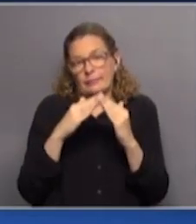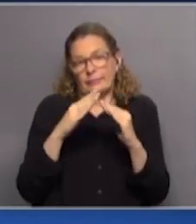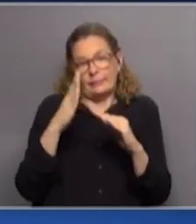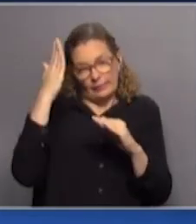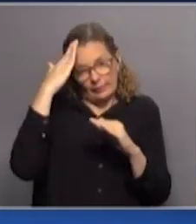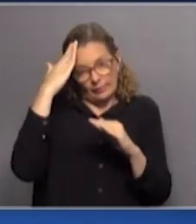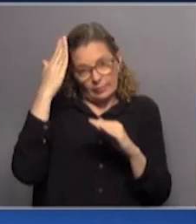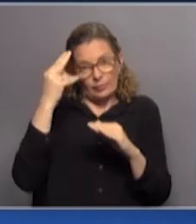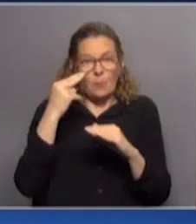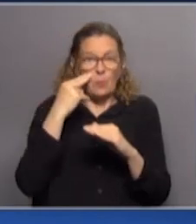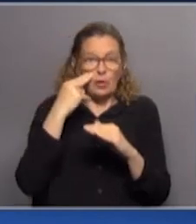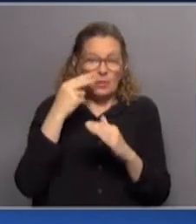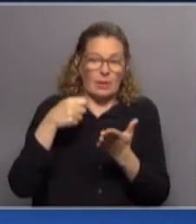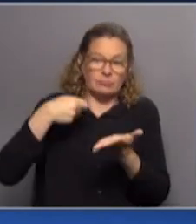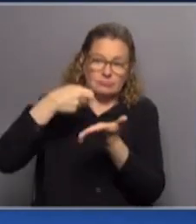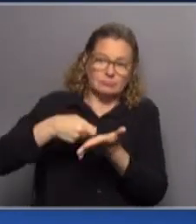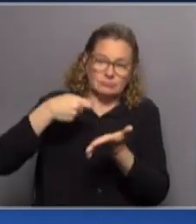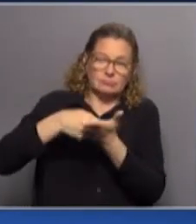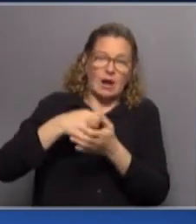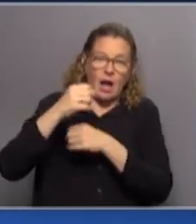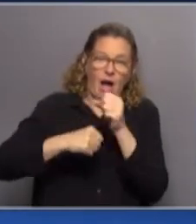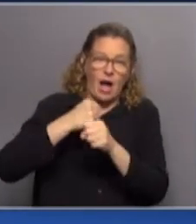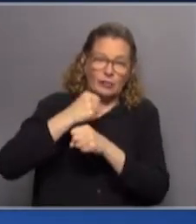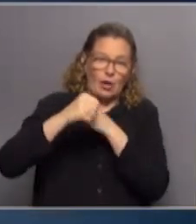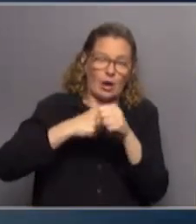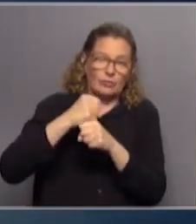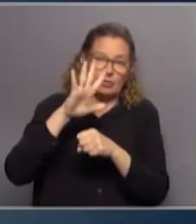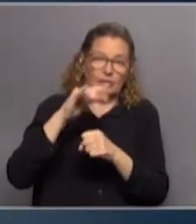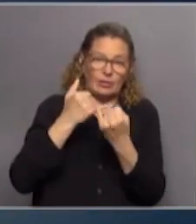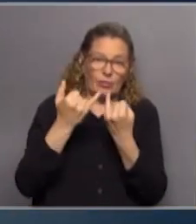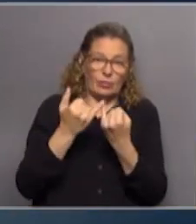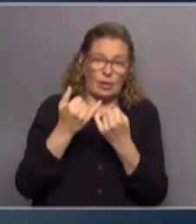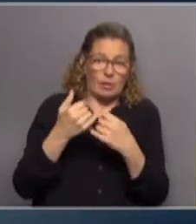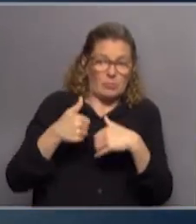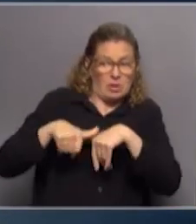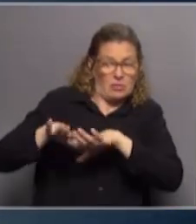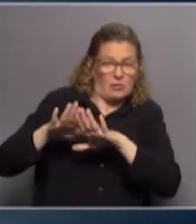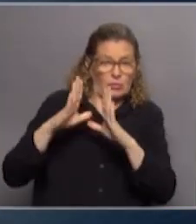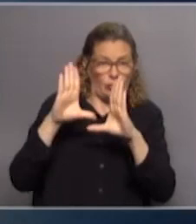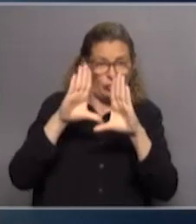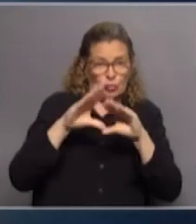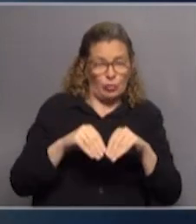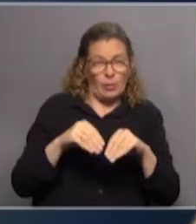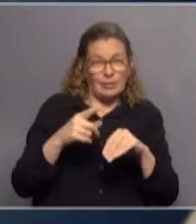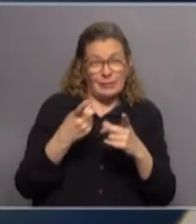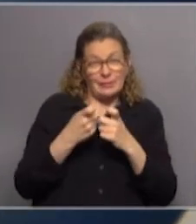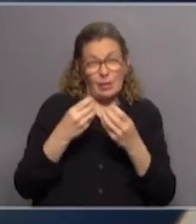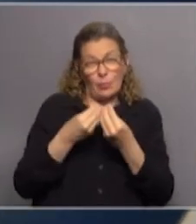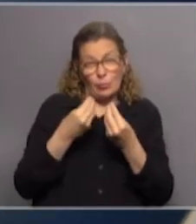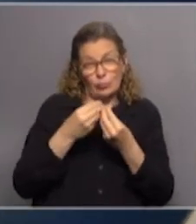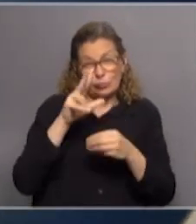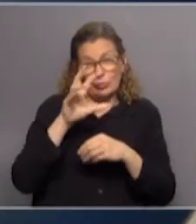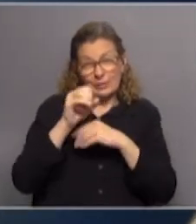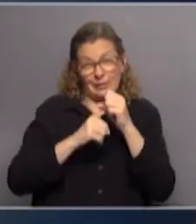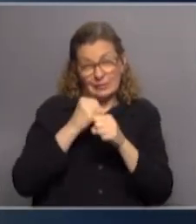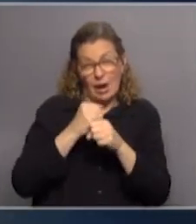teniendo enormes deudas desde hace muchos años las liquide en cinco días y si no se me quedan con todo. Precisaríamos varios programas para hablar de 30